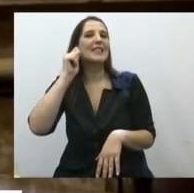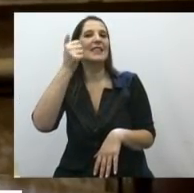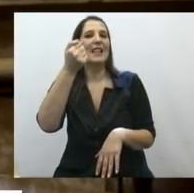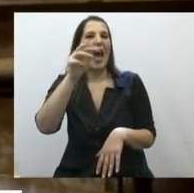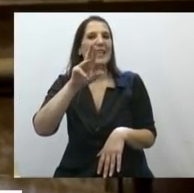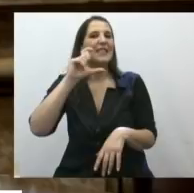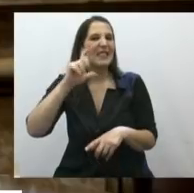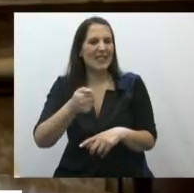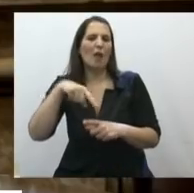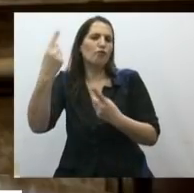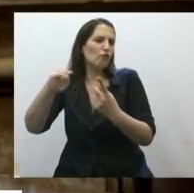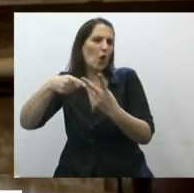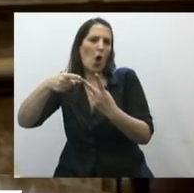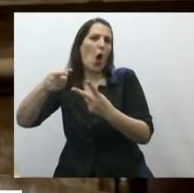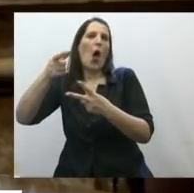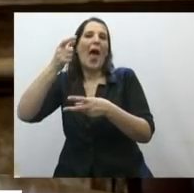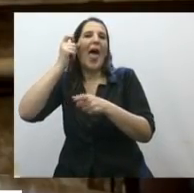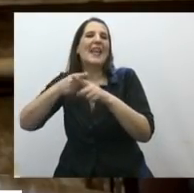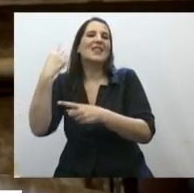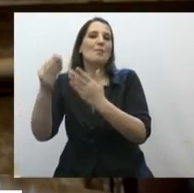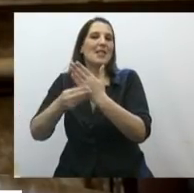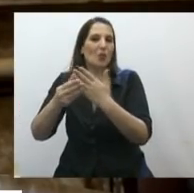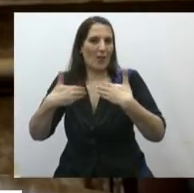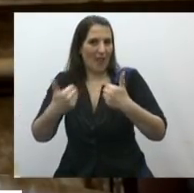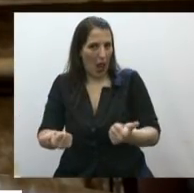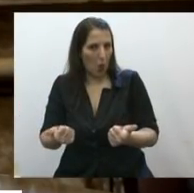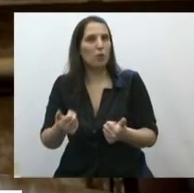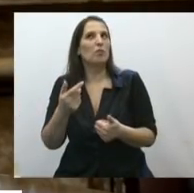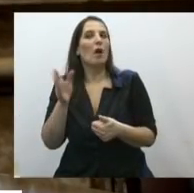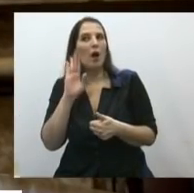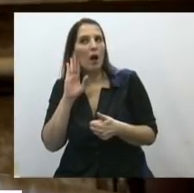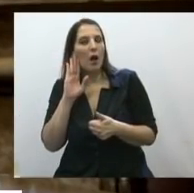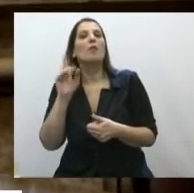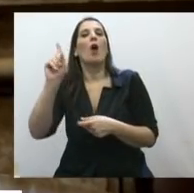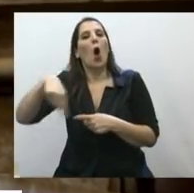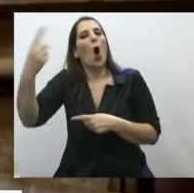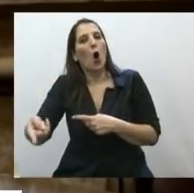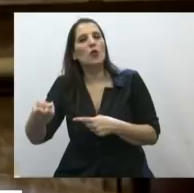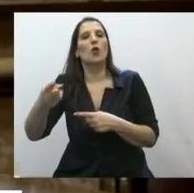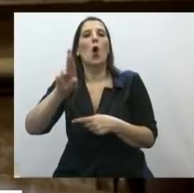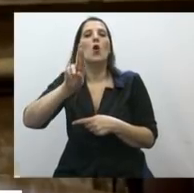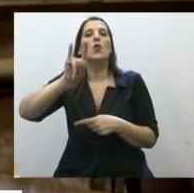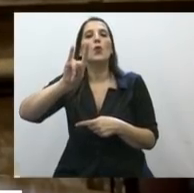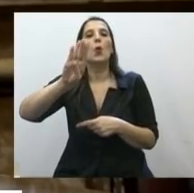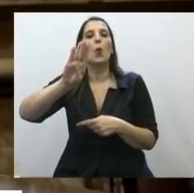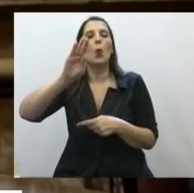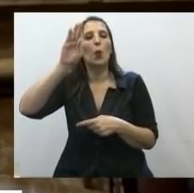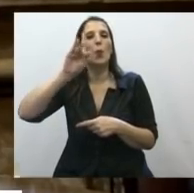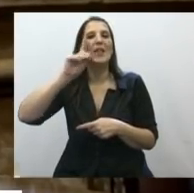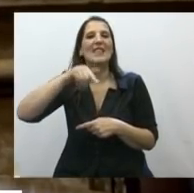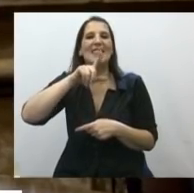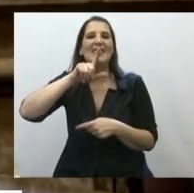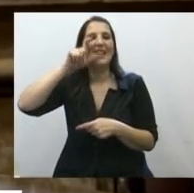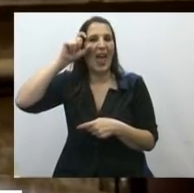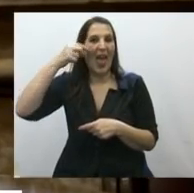Salud, al actual Ministro de Salud de la Nación, al doctor Rubinstein, y de tantos